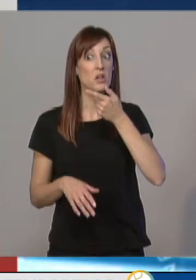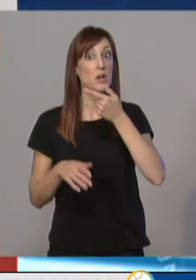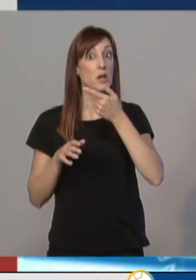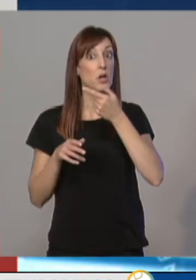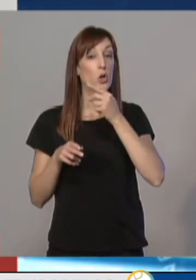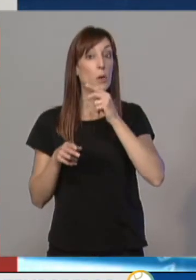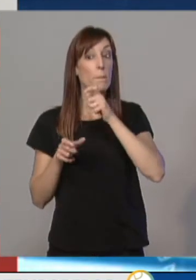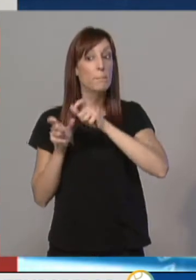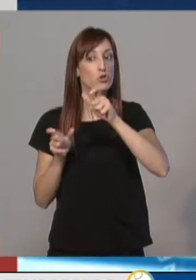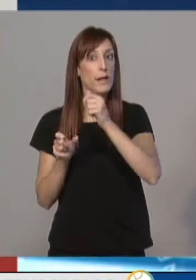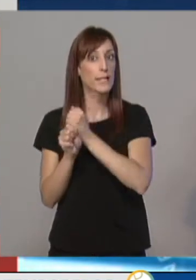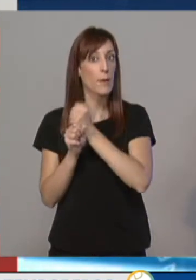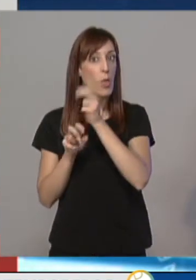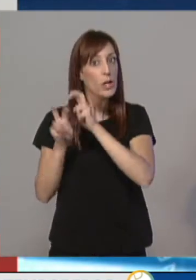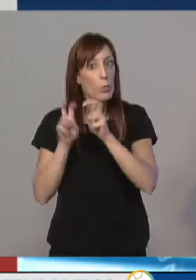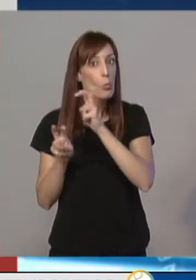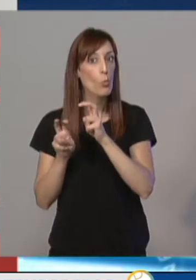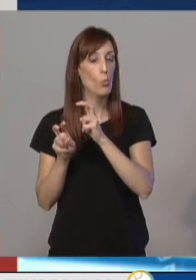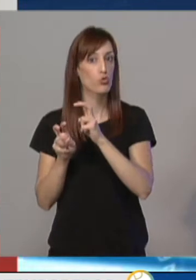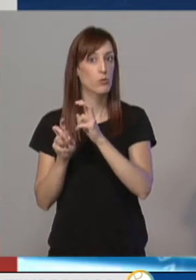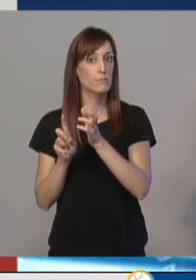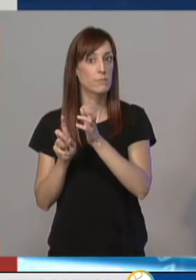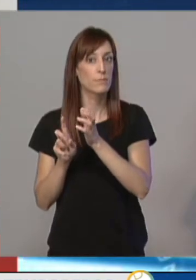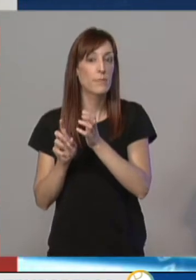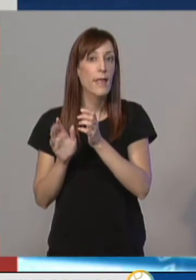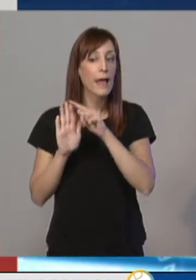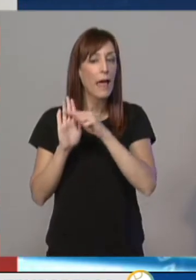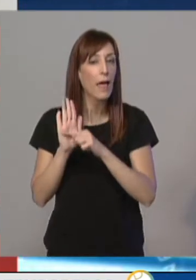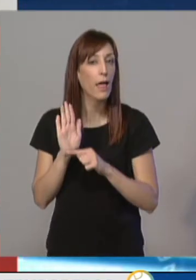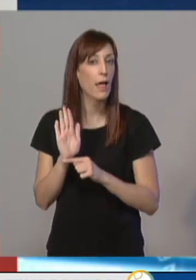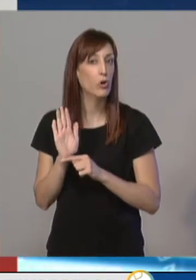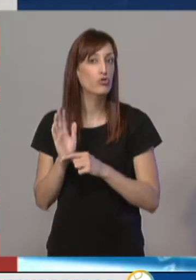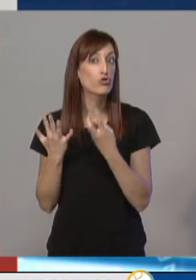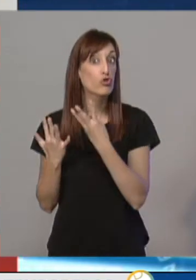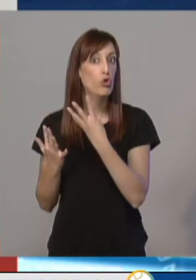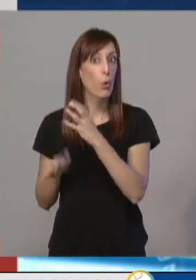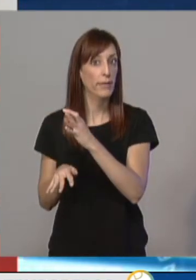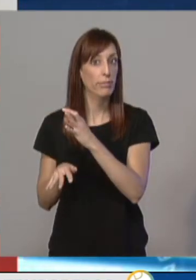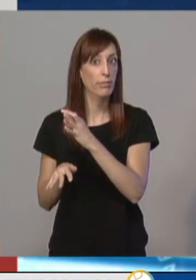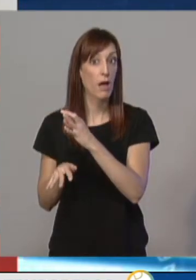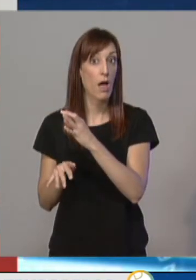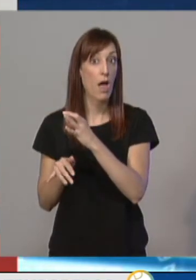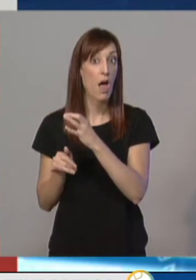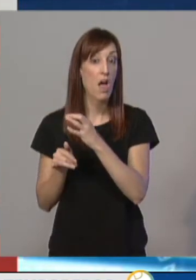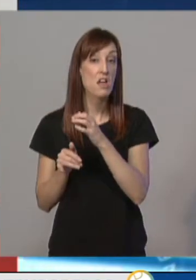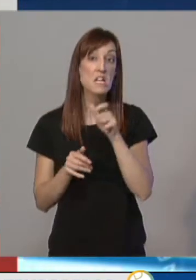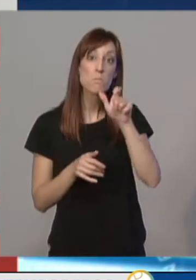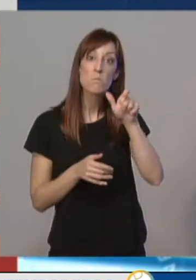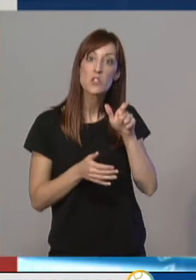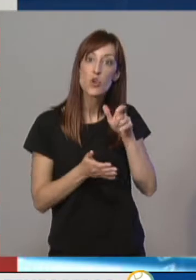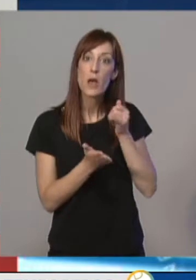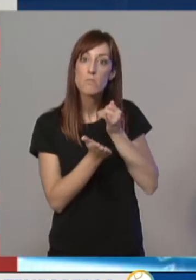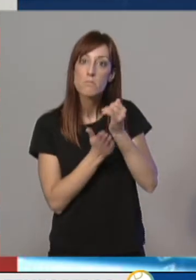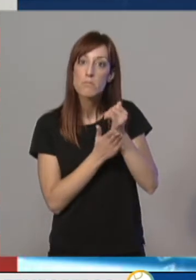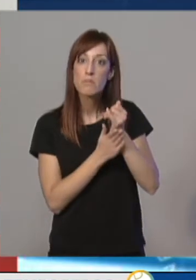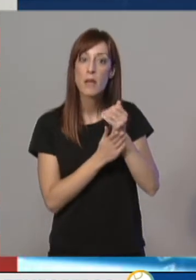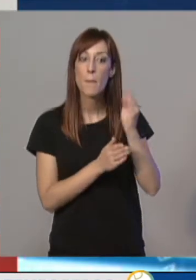trabajadores que se apuntaron... ...e inicialmente recibimos como unos 60 consultas